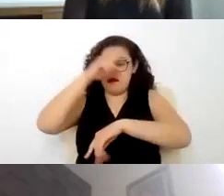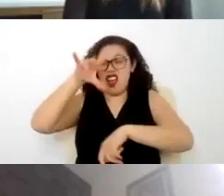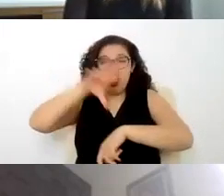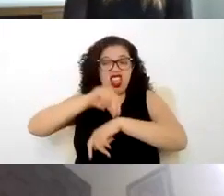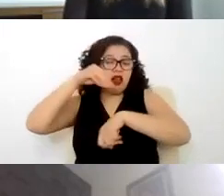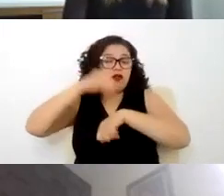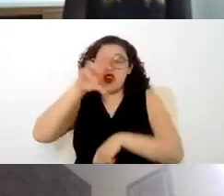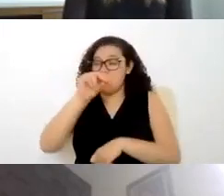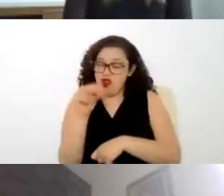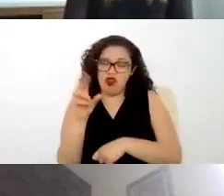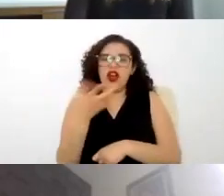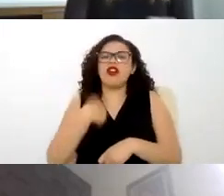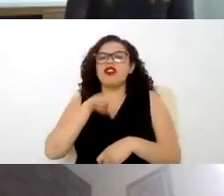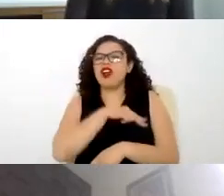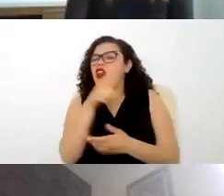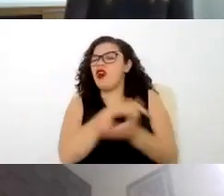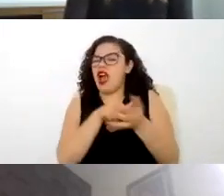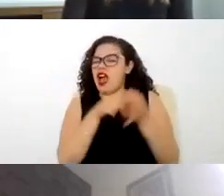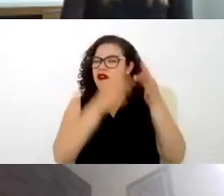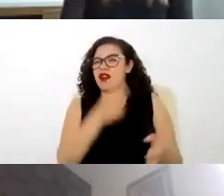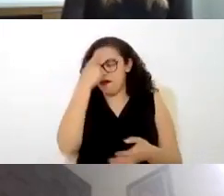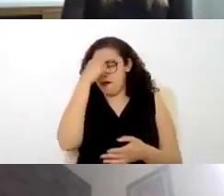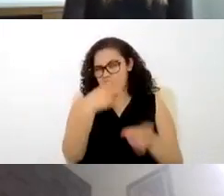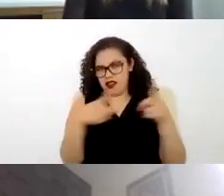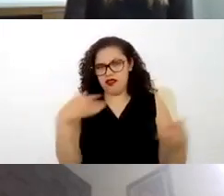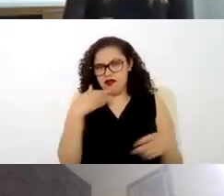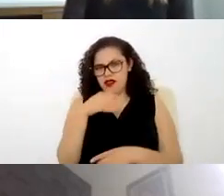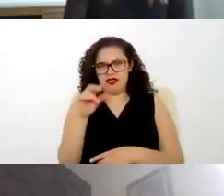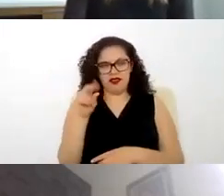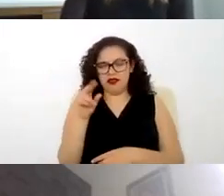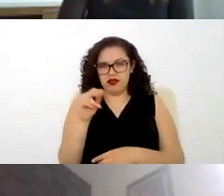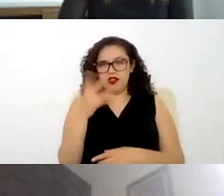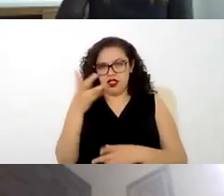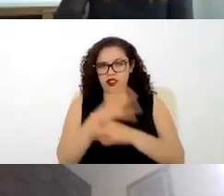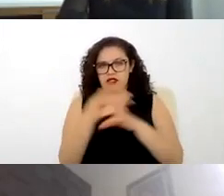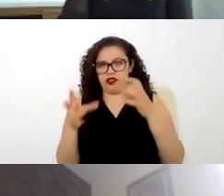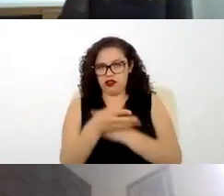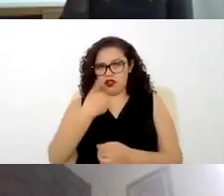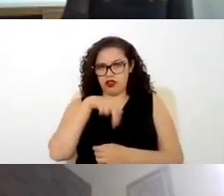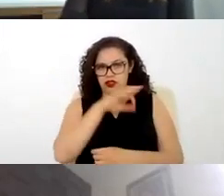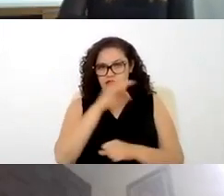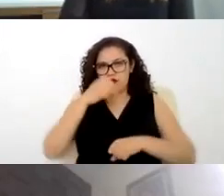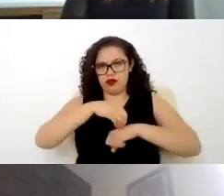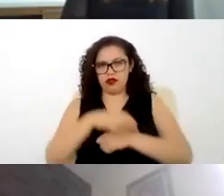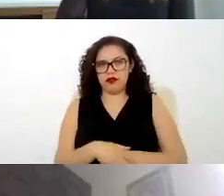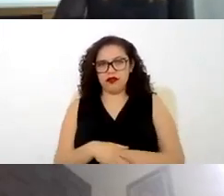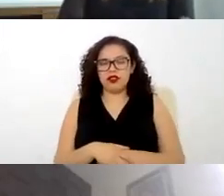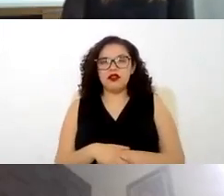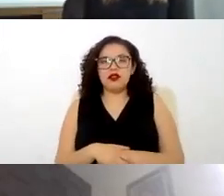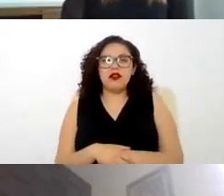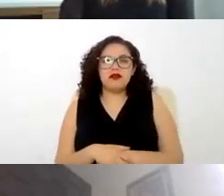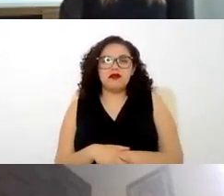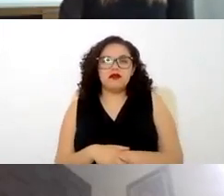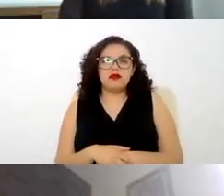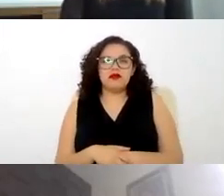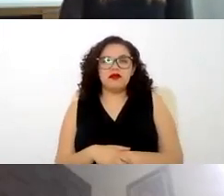idóneo para llevar a cabo este desarrollo este tipo de cuestiones nos podemos ampliar y tanto